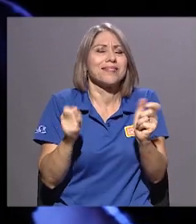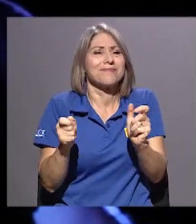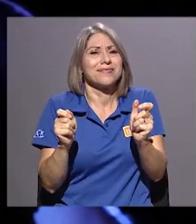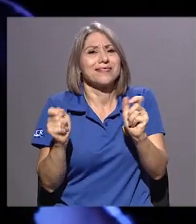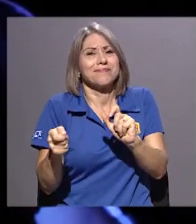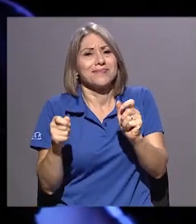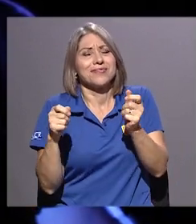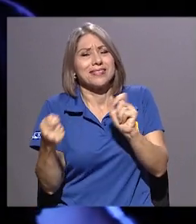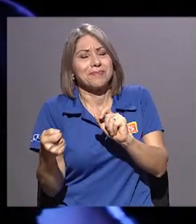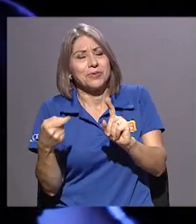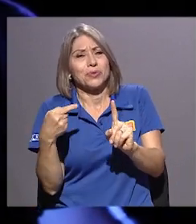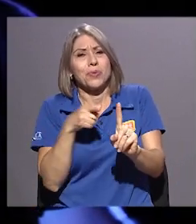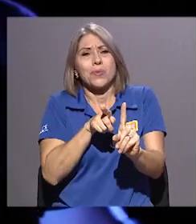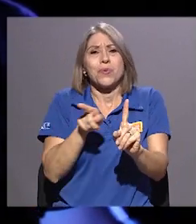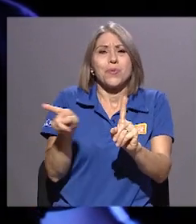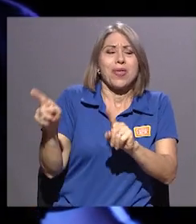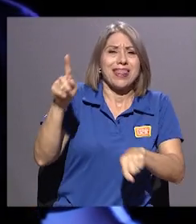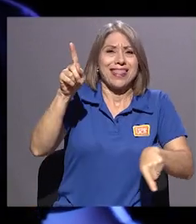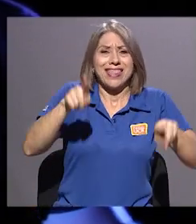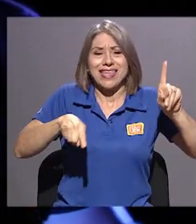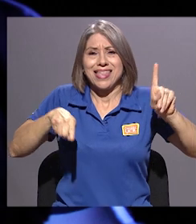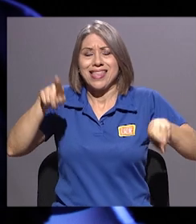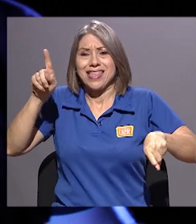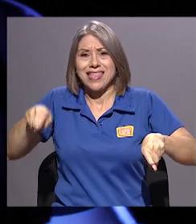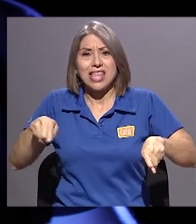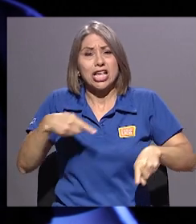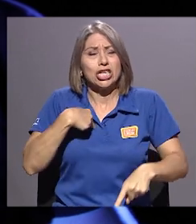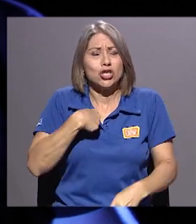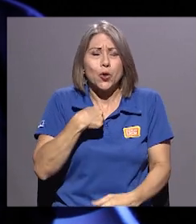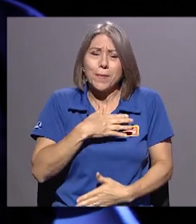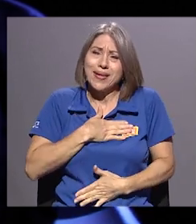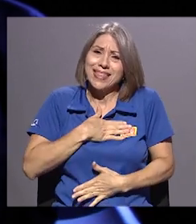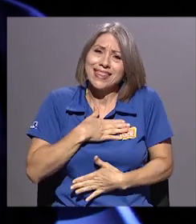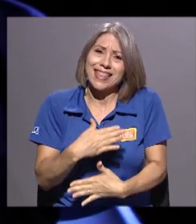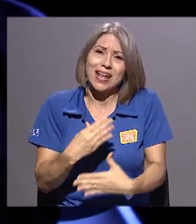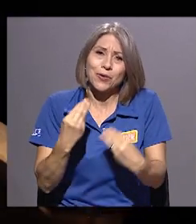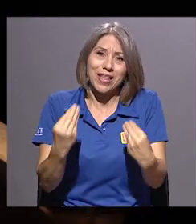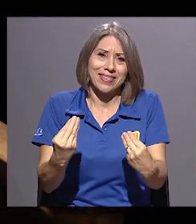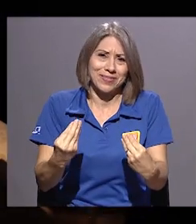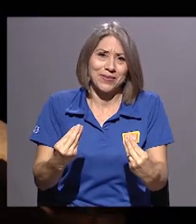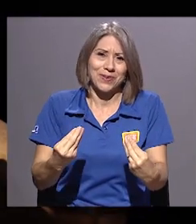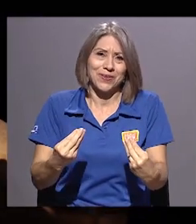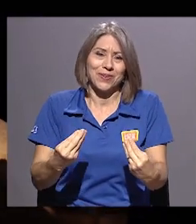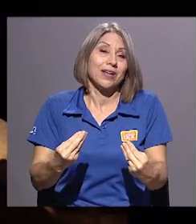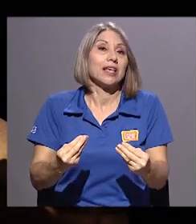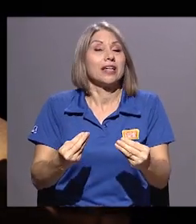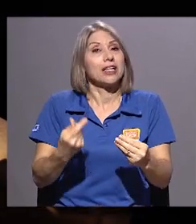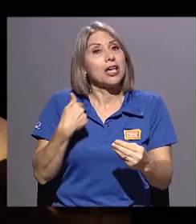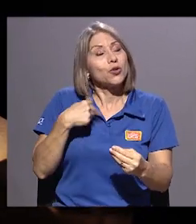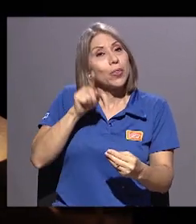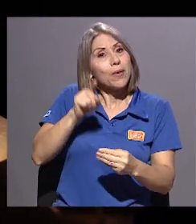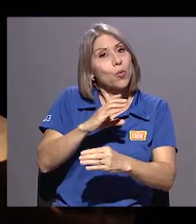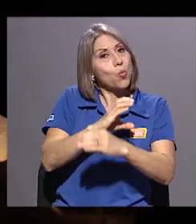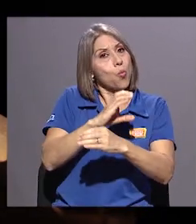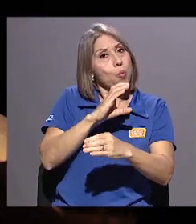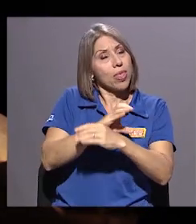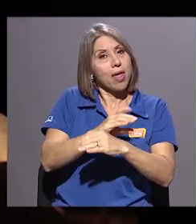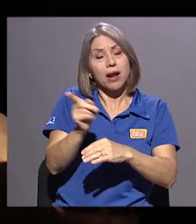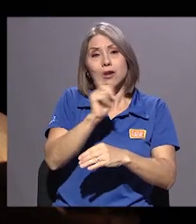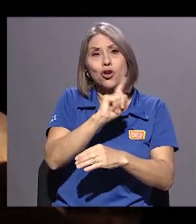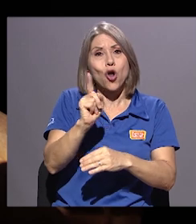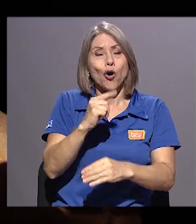contestando tu pregunta concreta, es no derrapar e irme del camino en una de esas curvas.